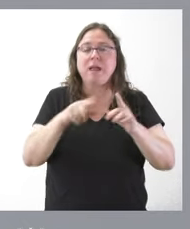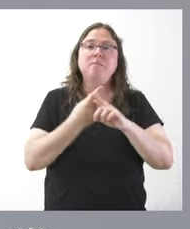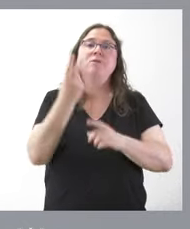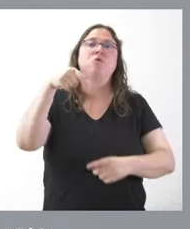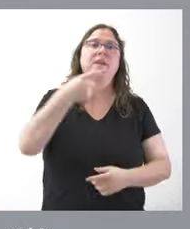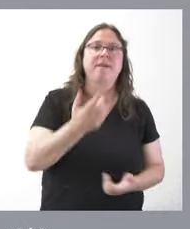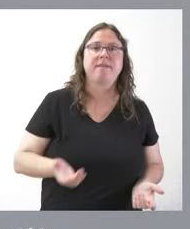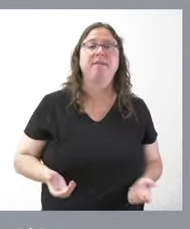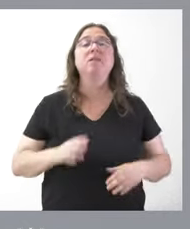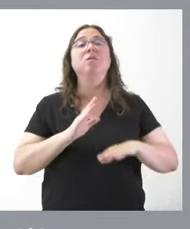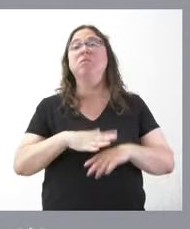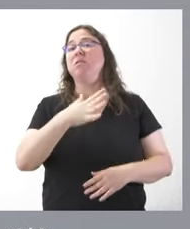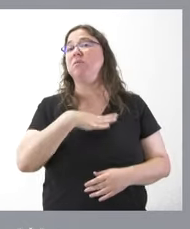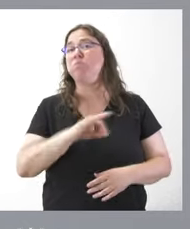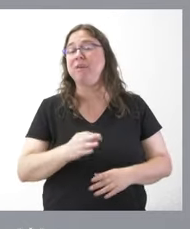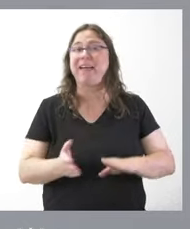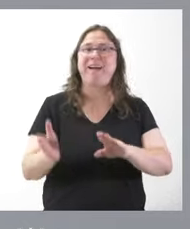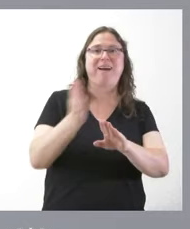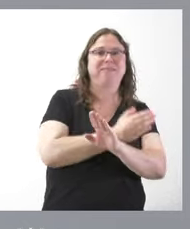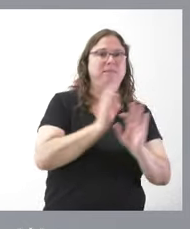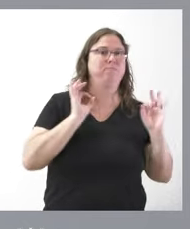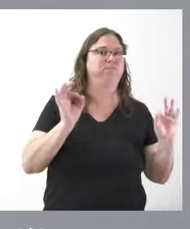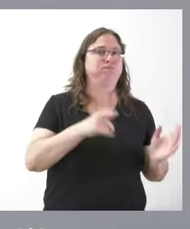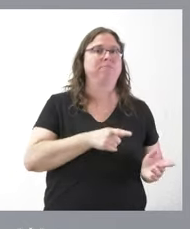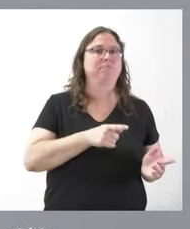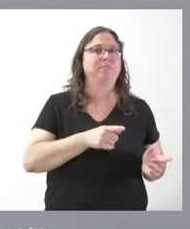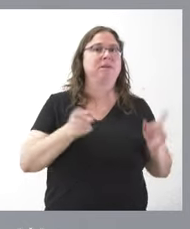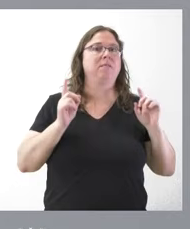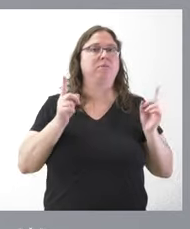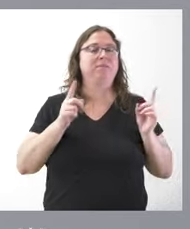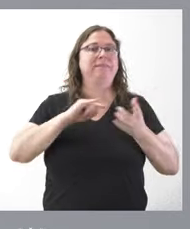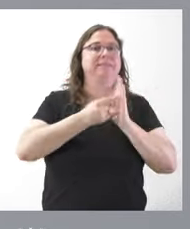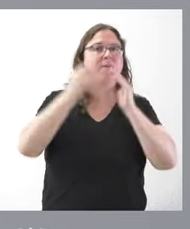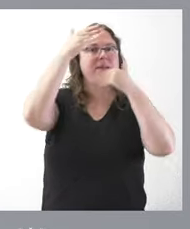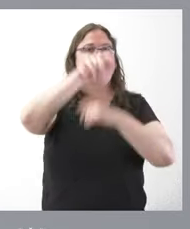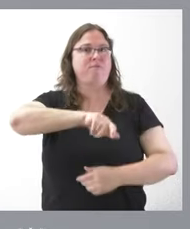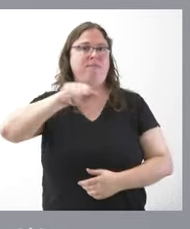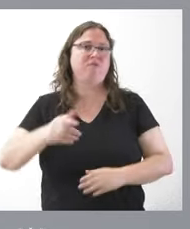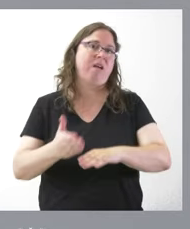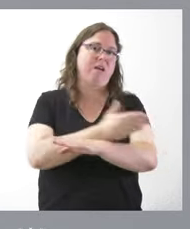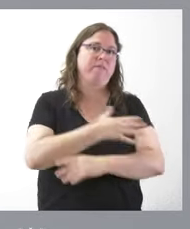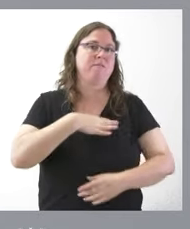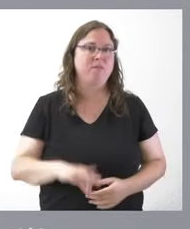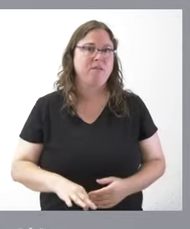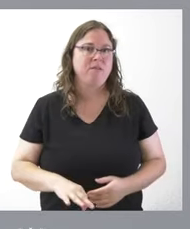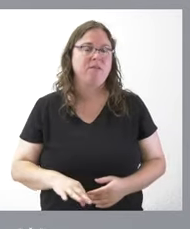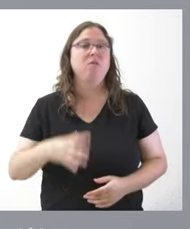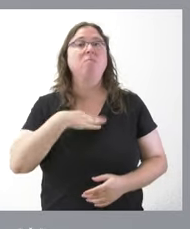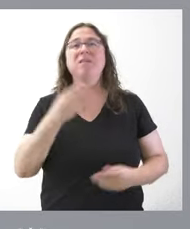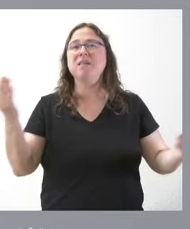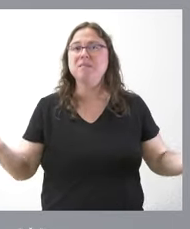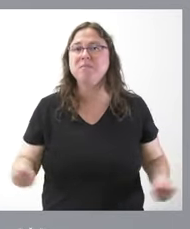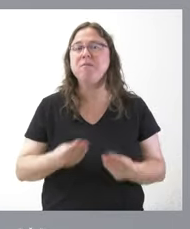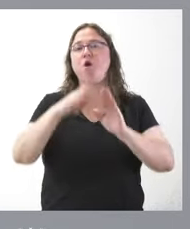porque podríamos anticiparnos en tener previsto el dispositivo de atención a estas personas podríamos diseñar las mejores condiciones